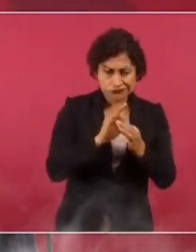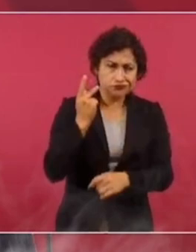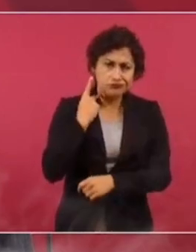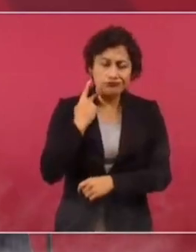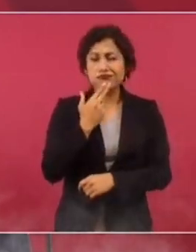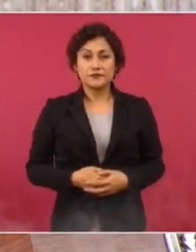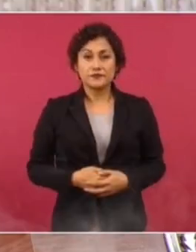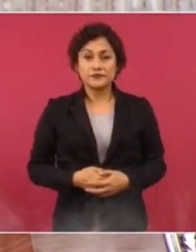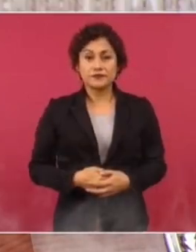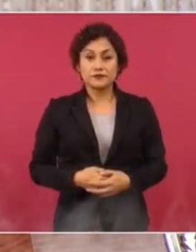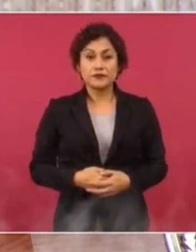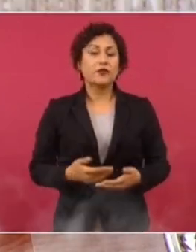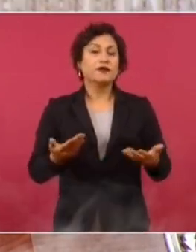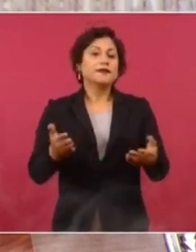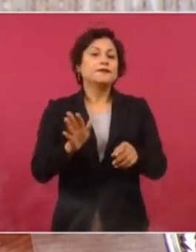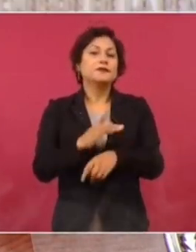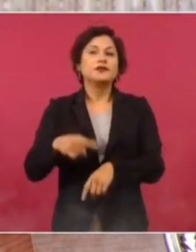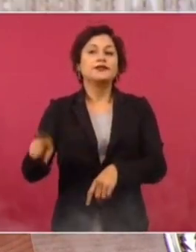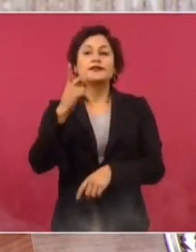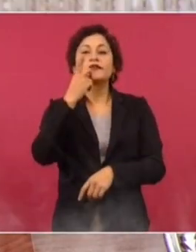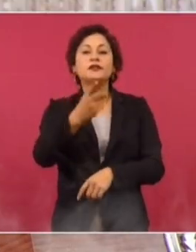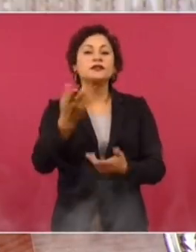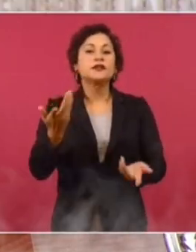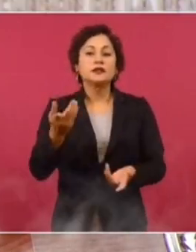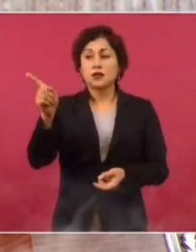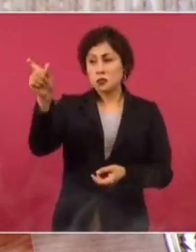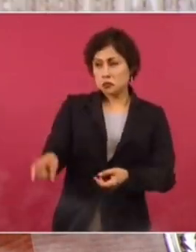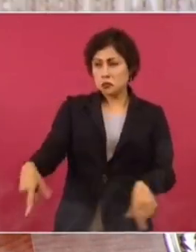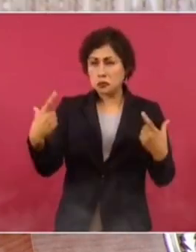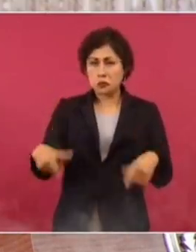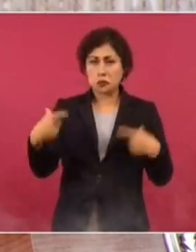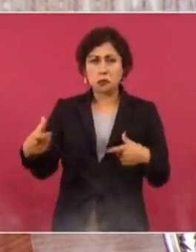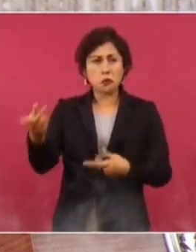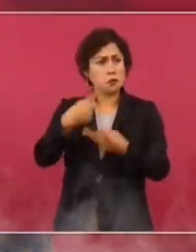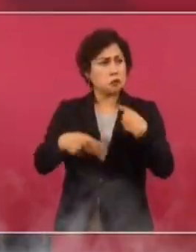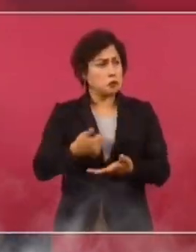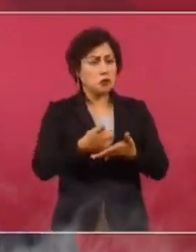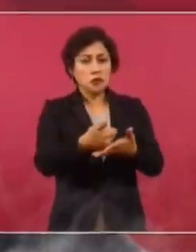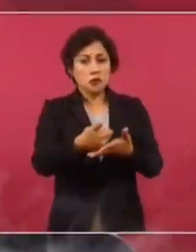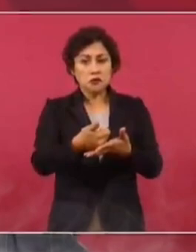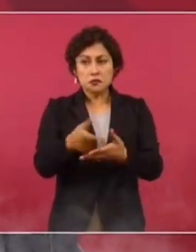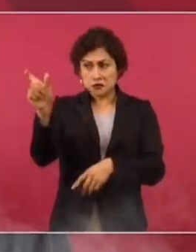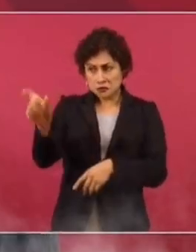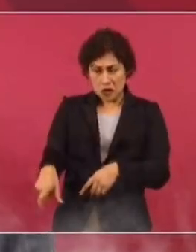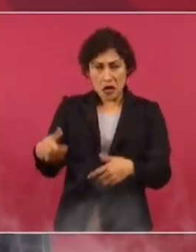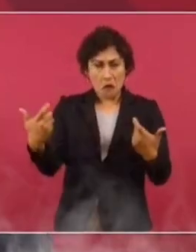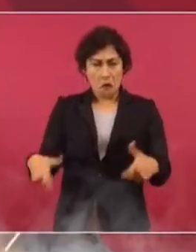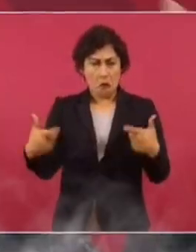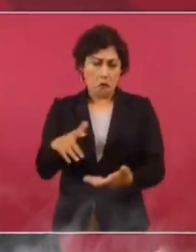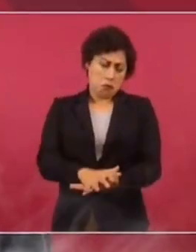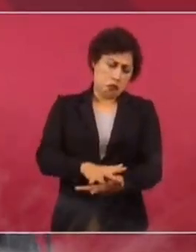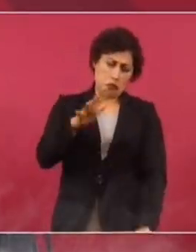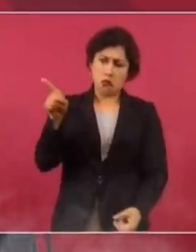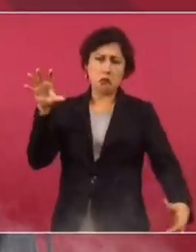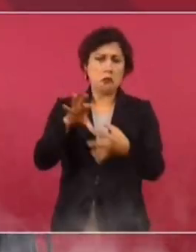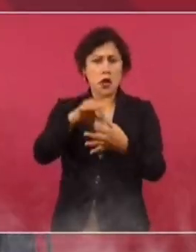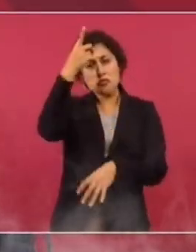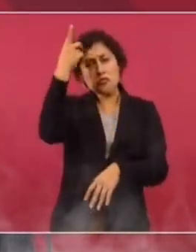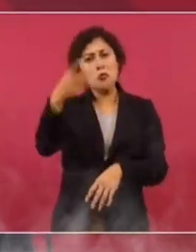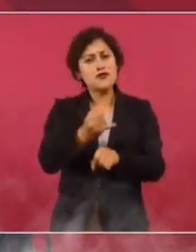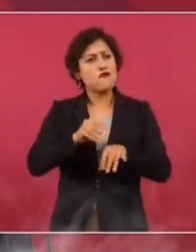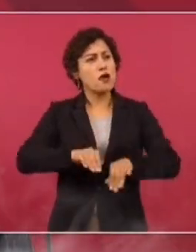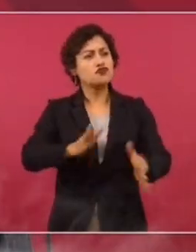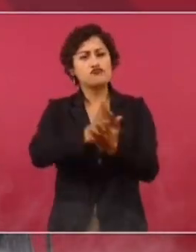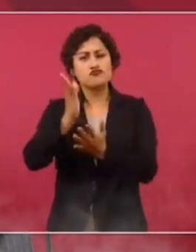no, no. ¿Qué? Porque tiene mucho dinero. Y tiene muchos medios de información. Con todo